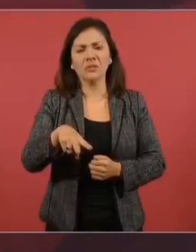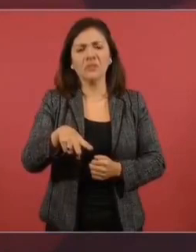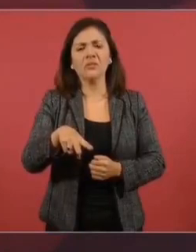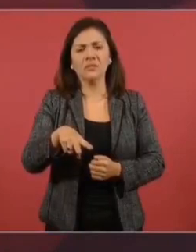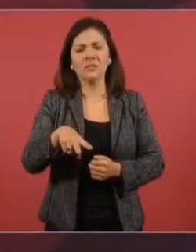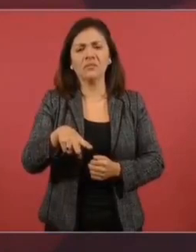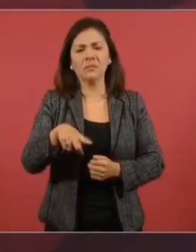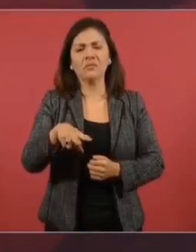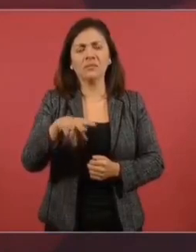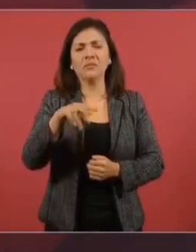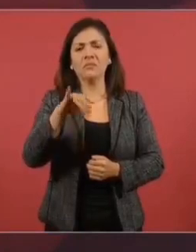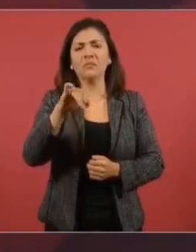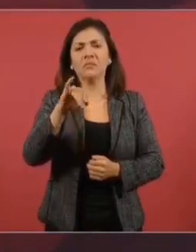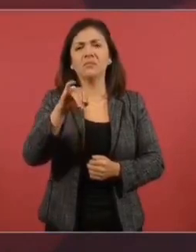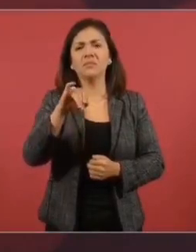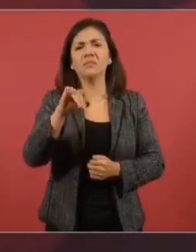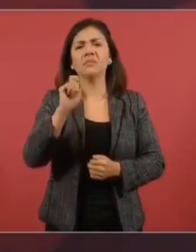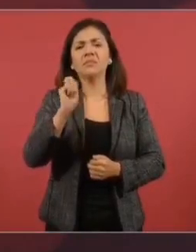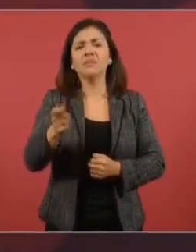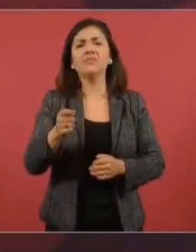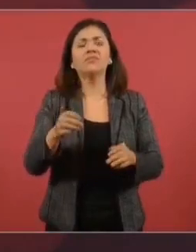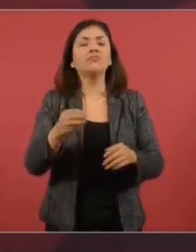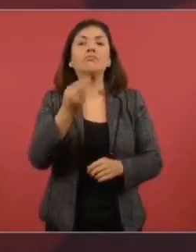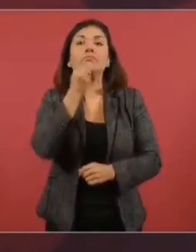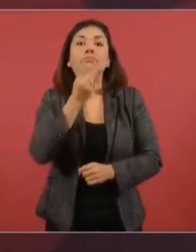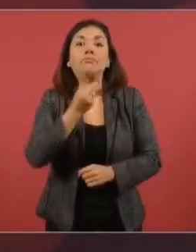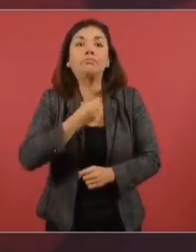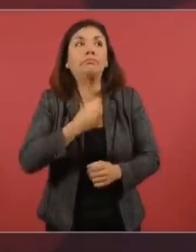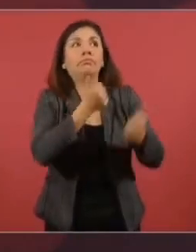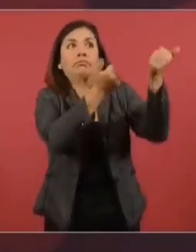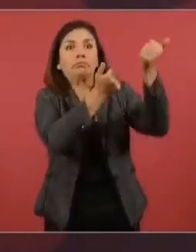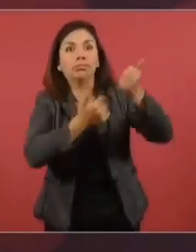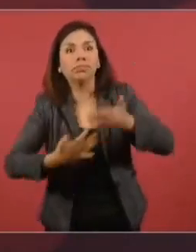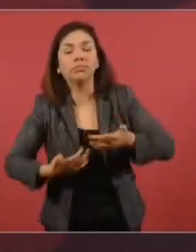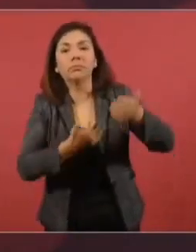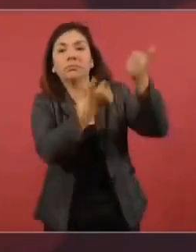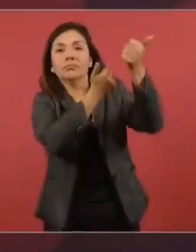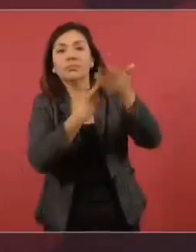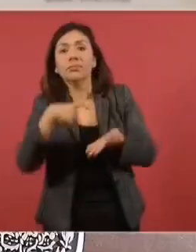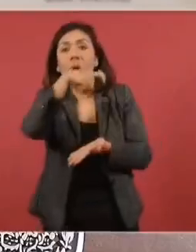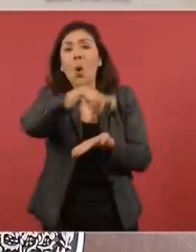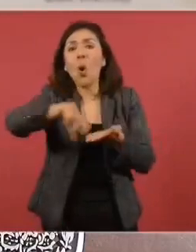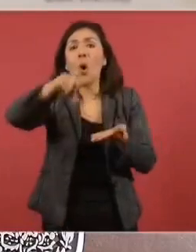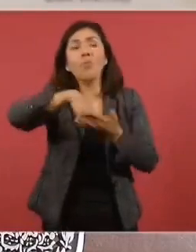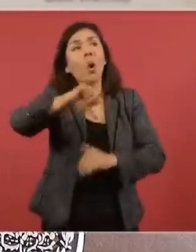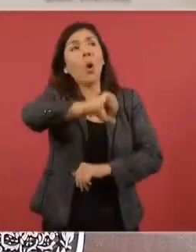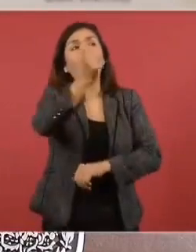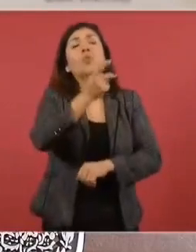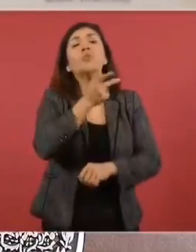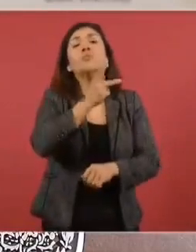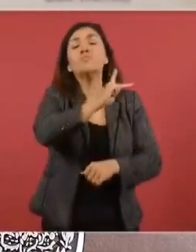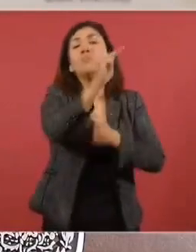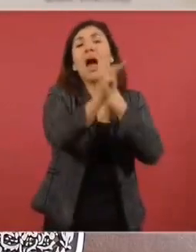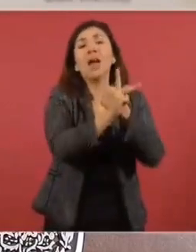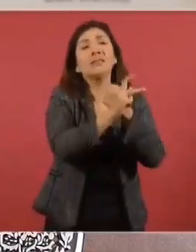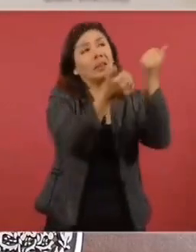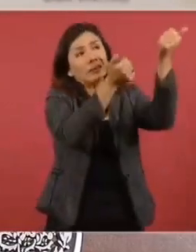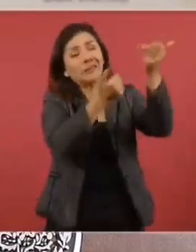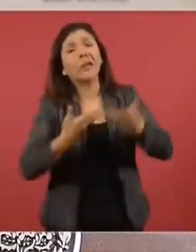importando, comprando petróleo crudo,